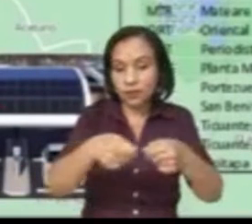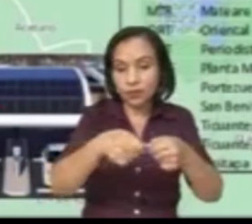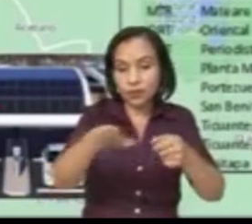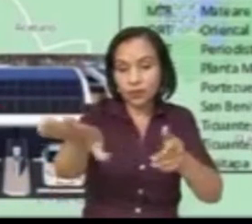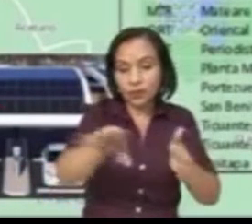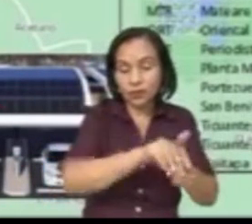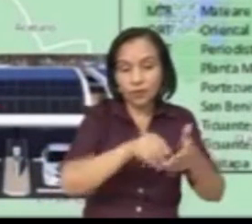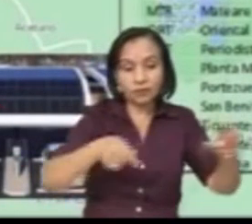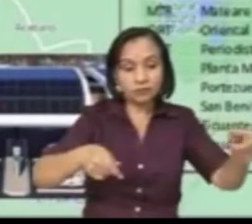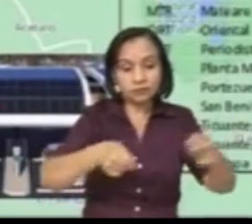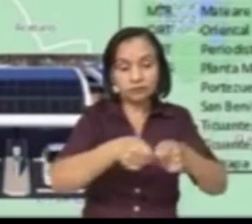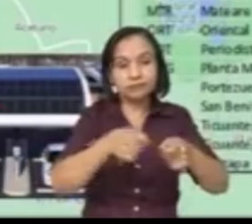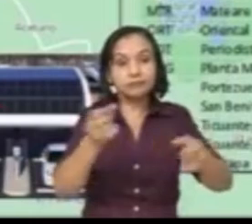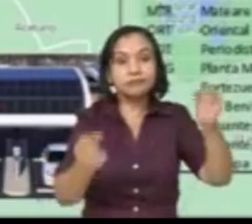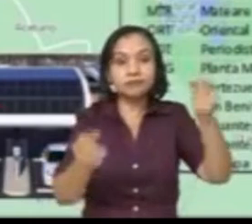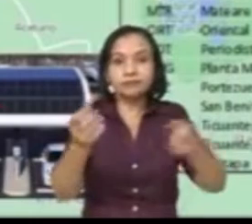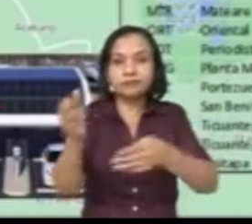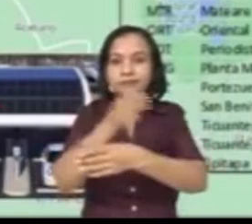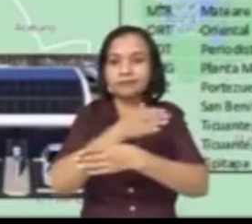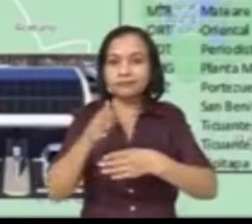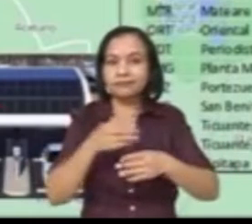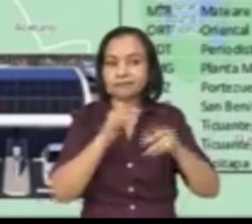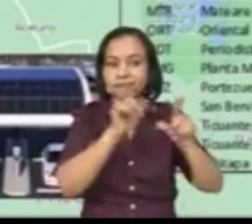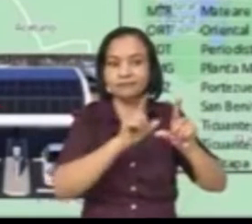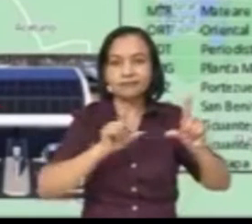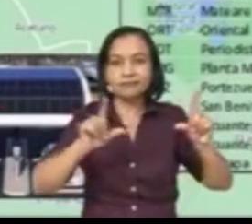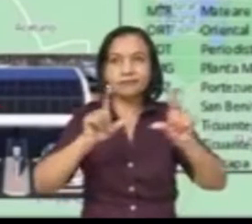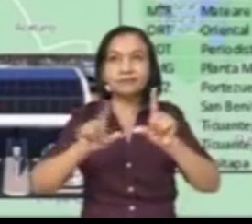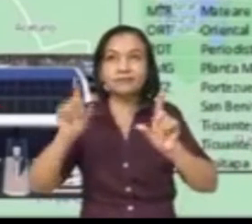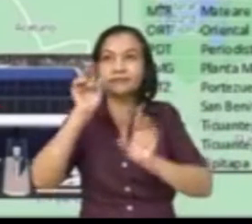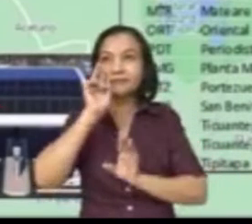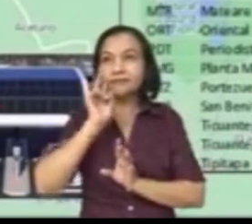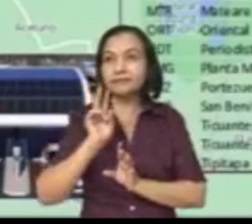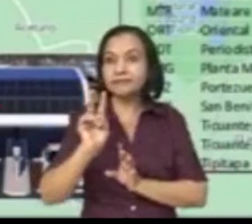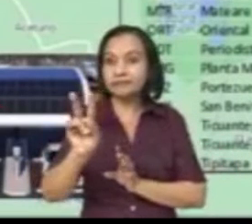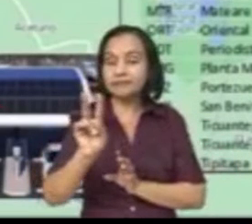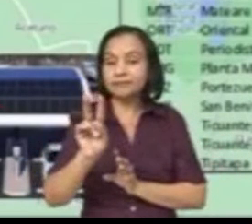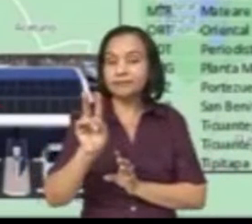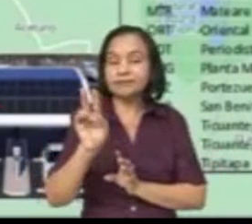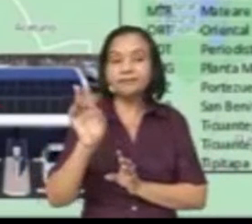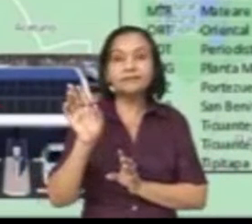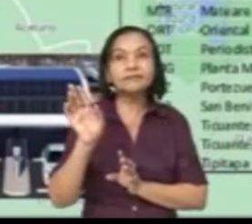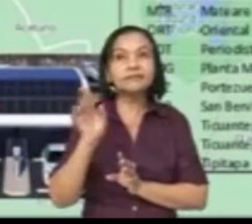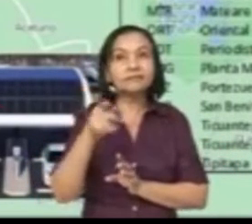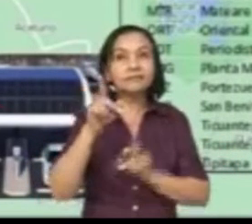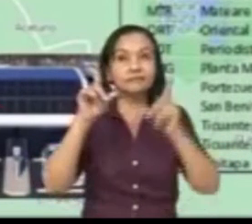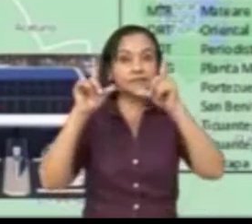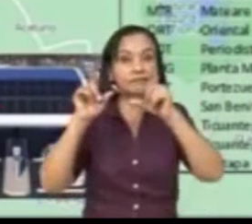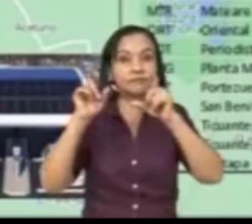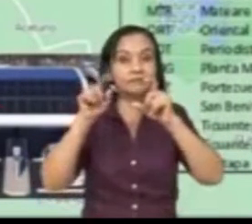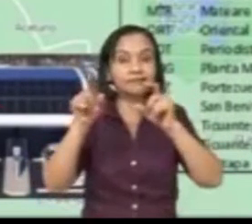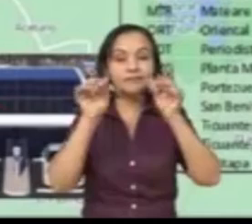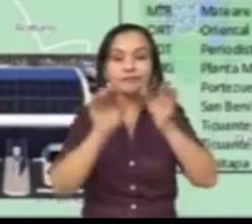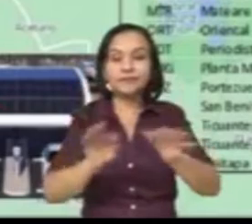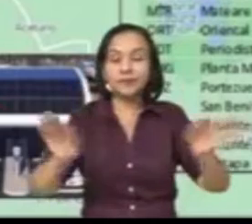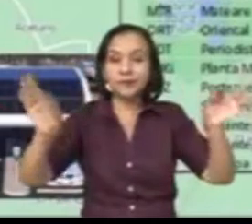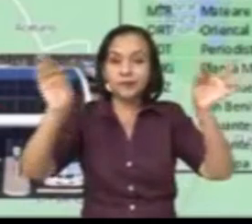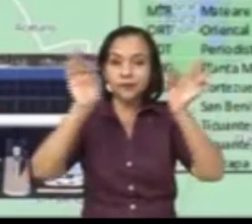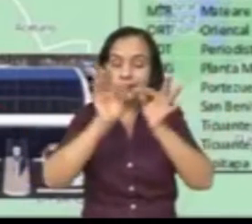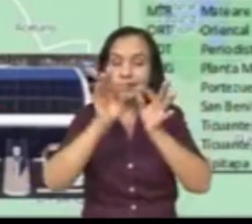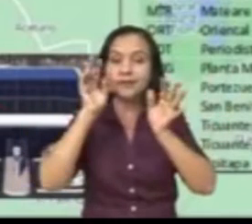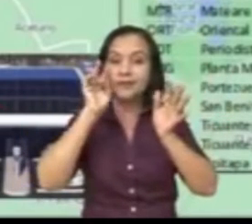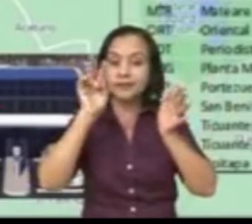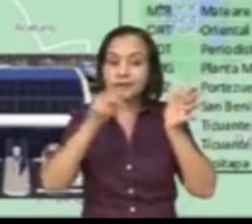energía en estos lugares. Entonces, ahí lo que observas en ese diagrama, y esto es importante porque eso